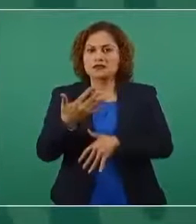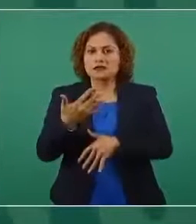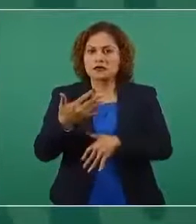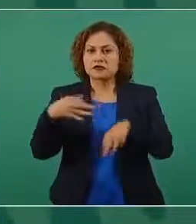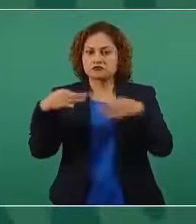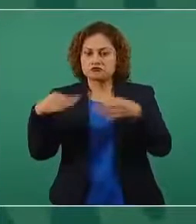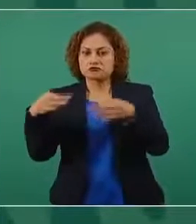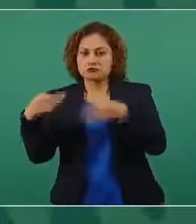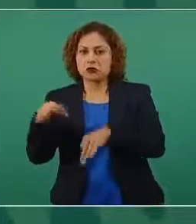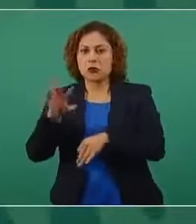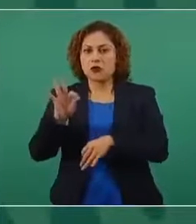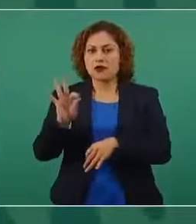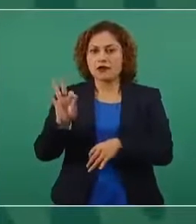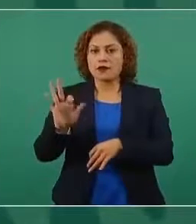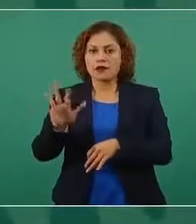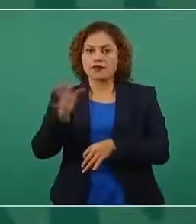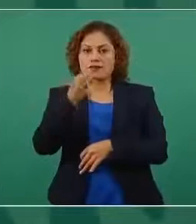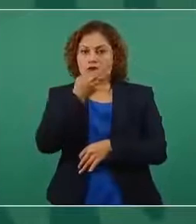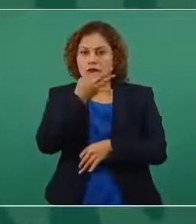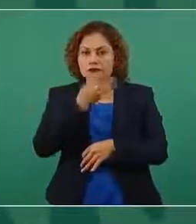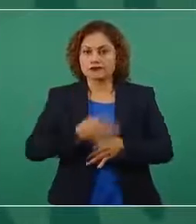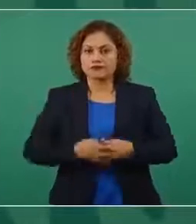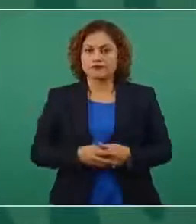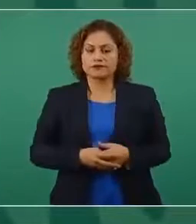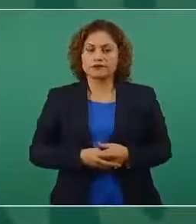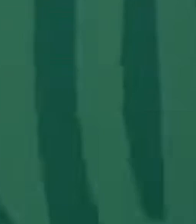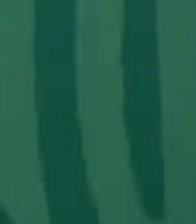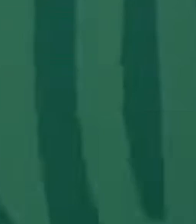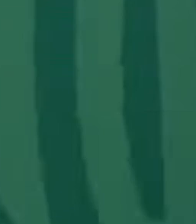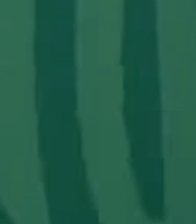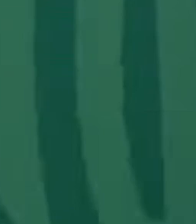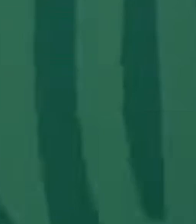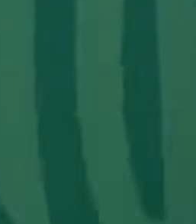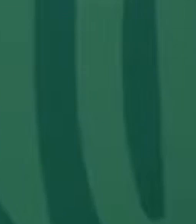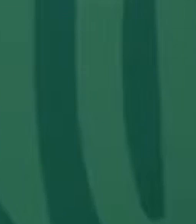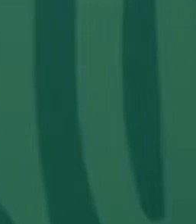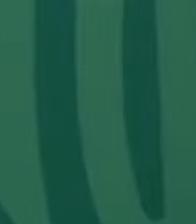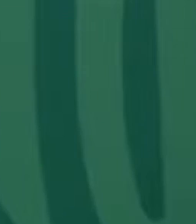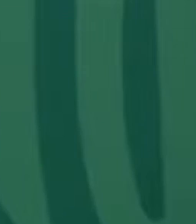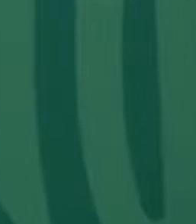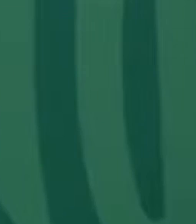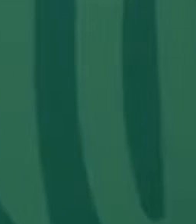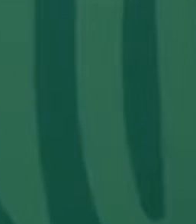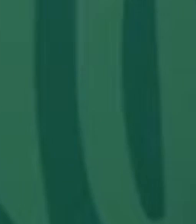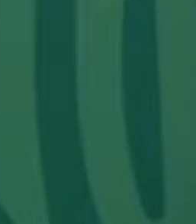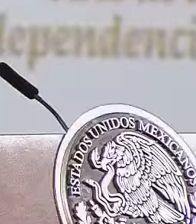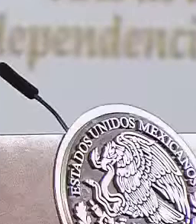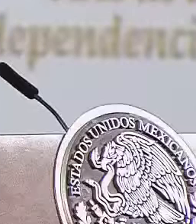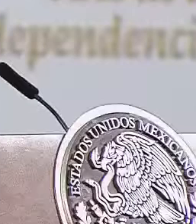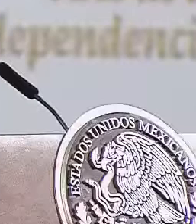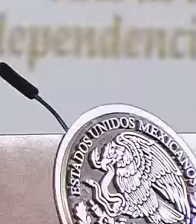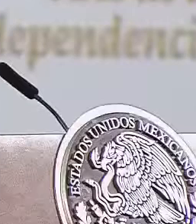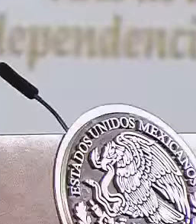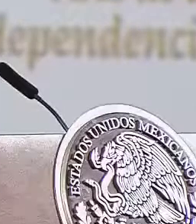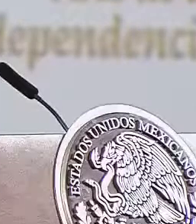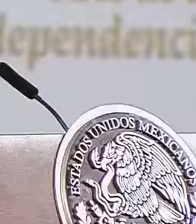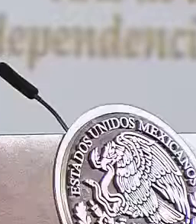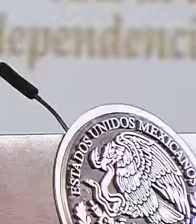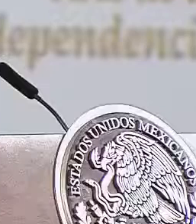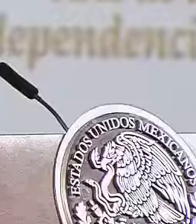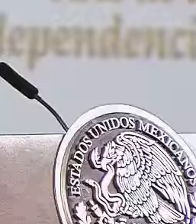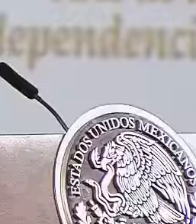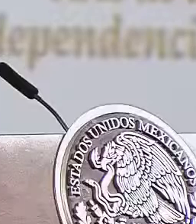en los informes anuales sí